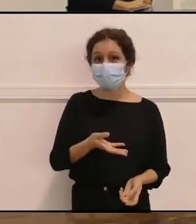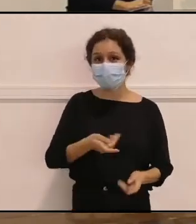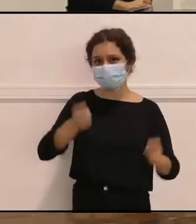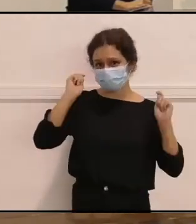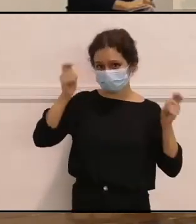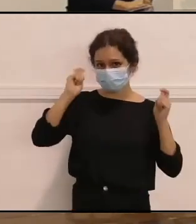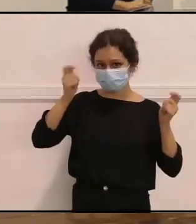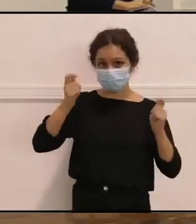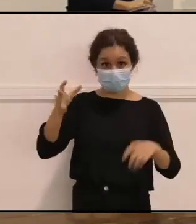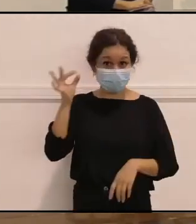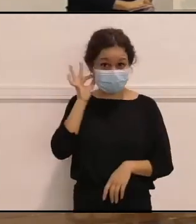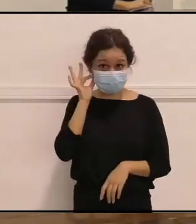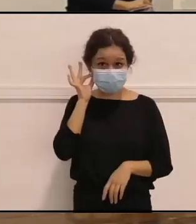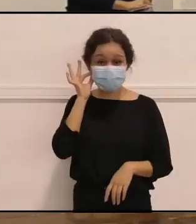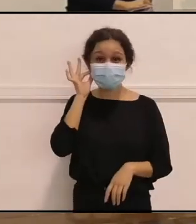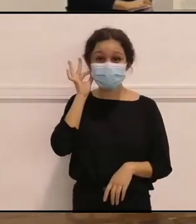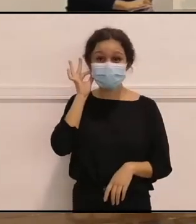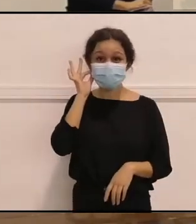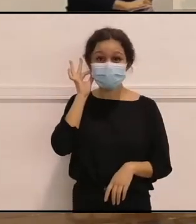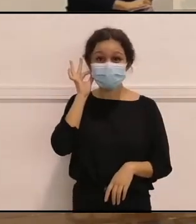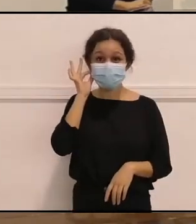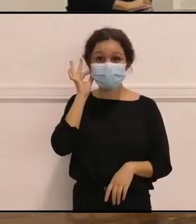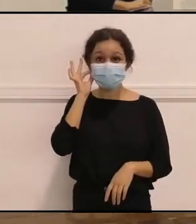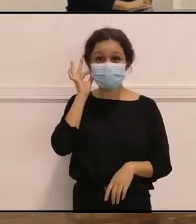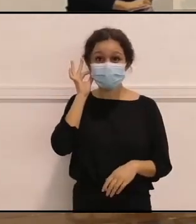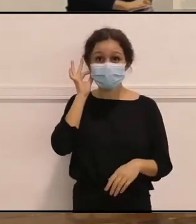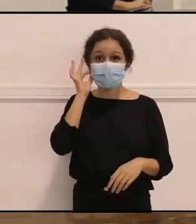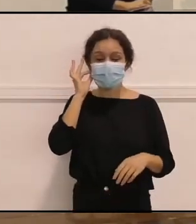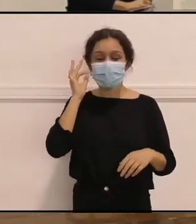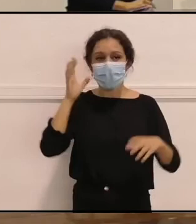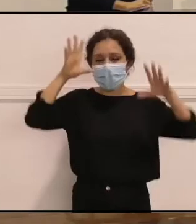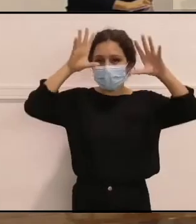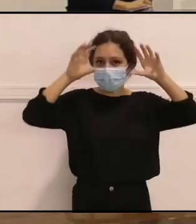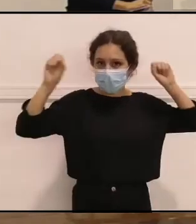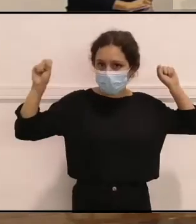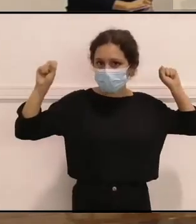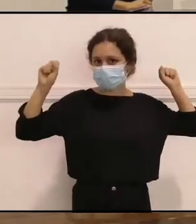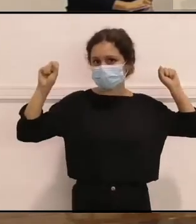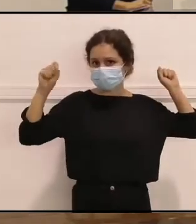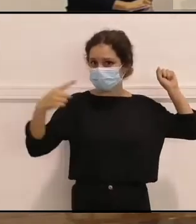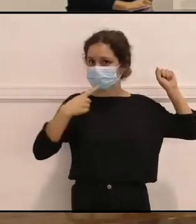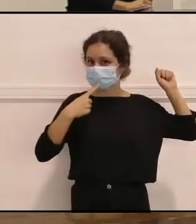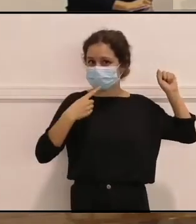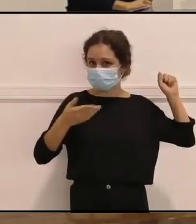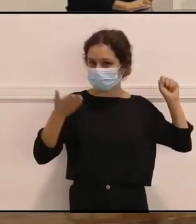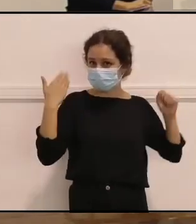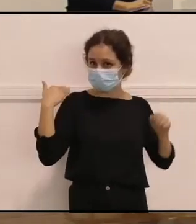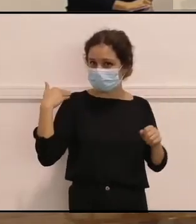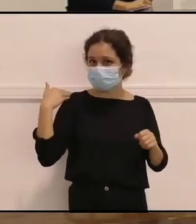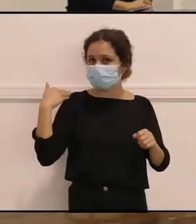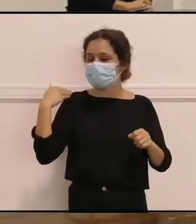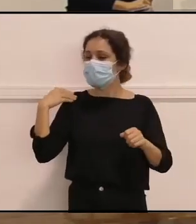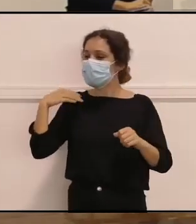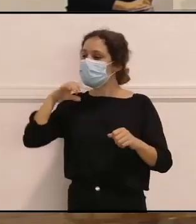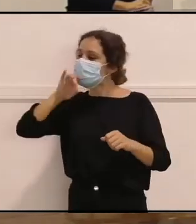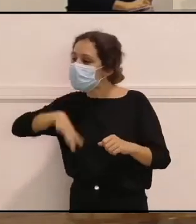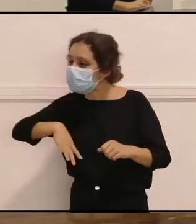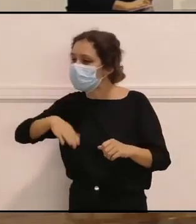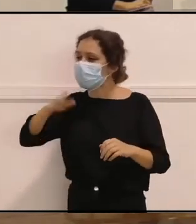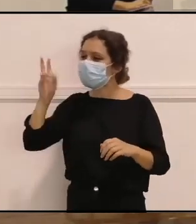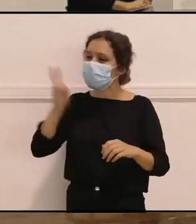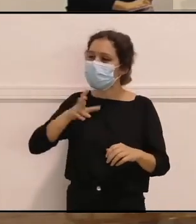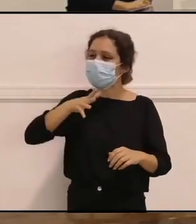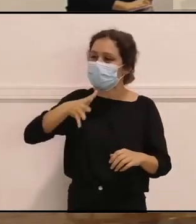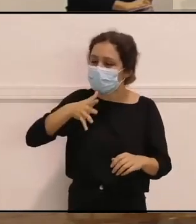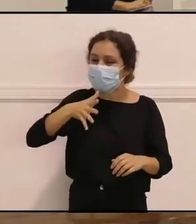felicitarla y somos embajadores. Decían hace rato quiénes somos, por qué venimos, por qué estamos.